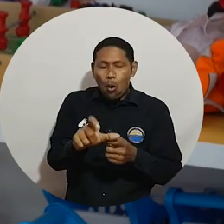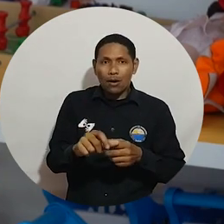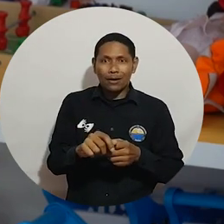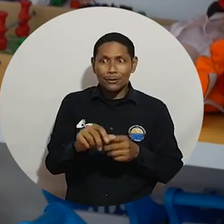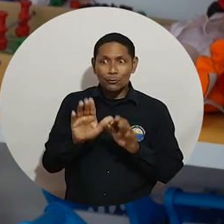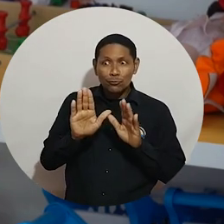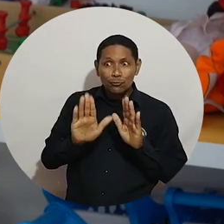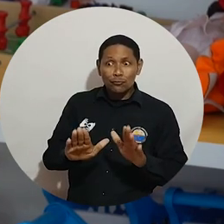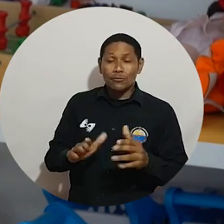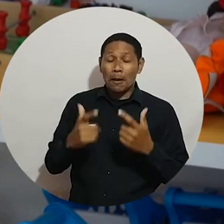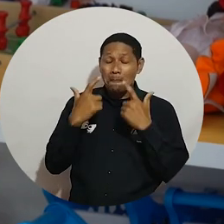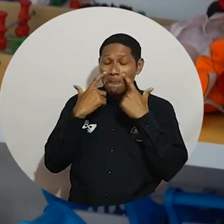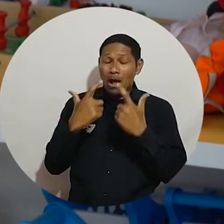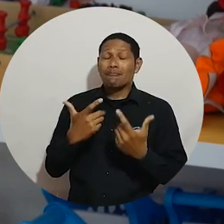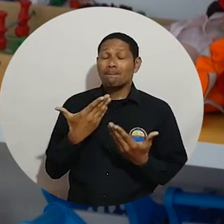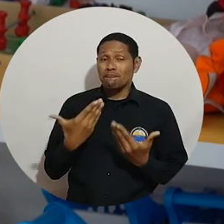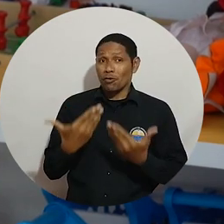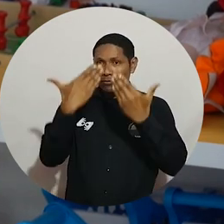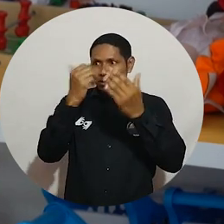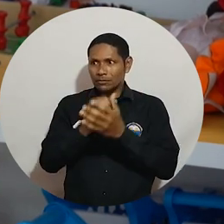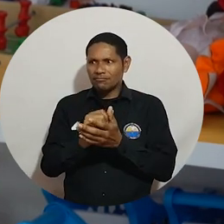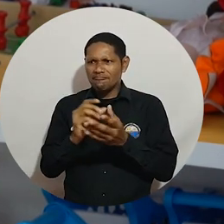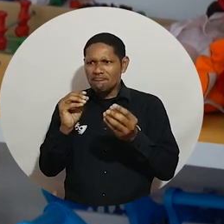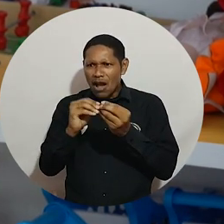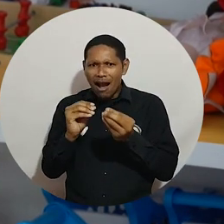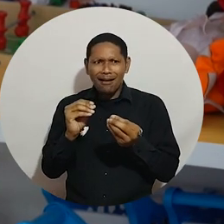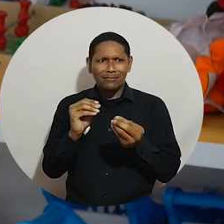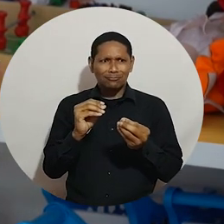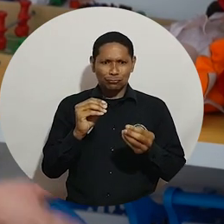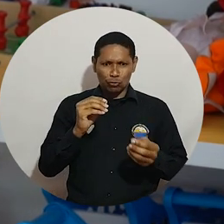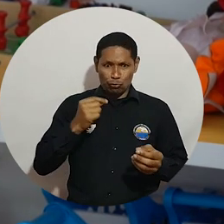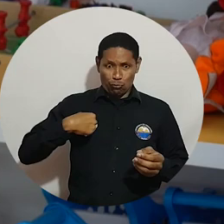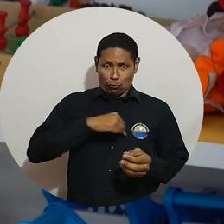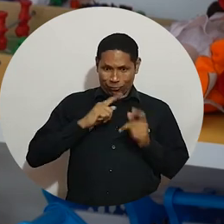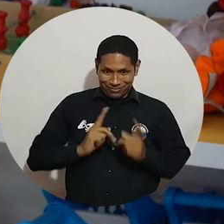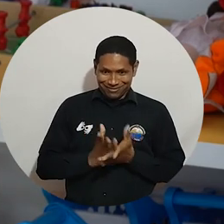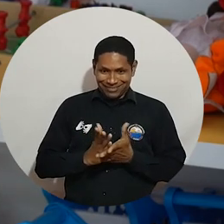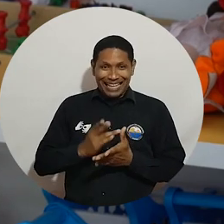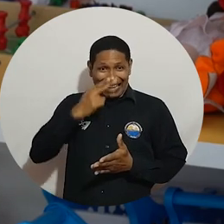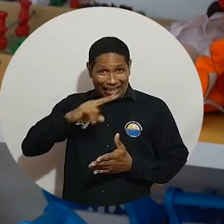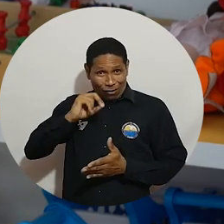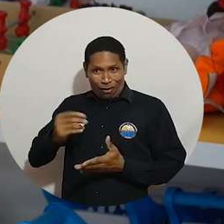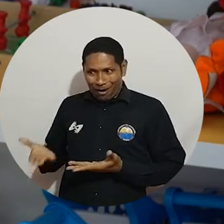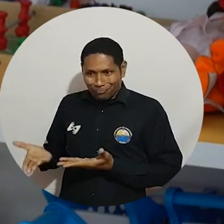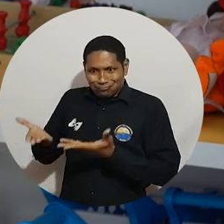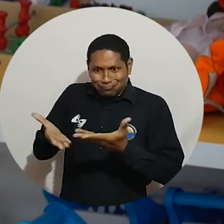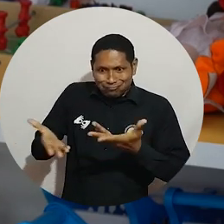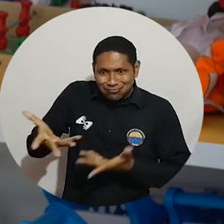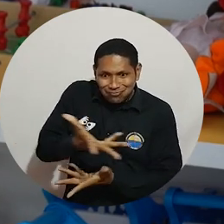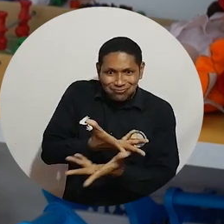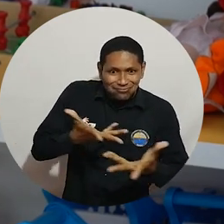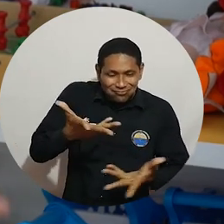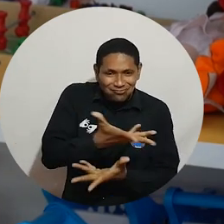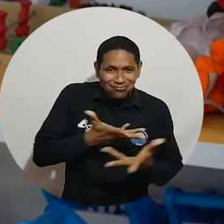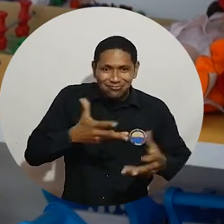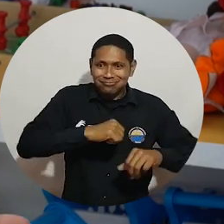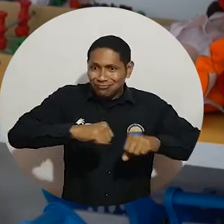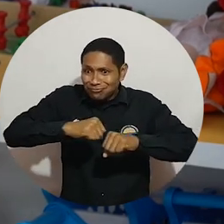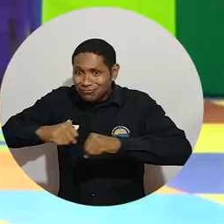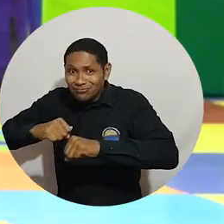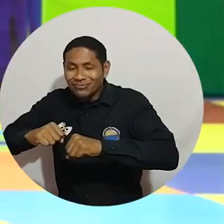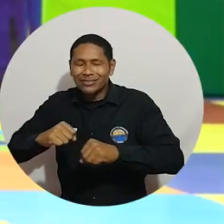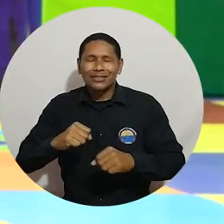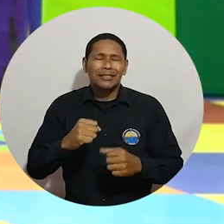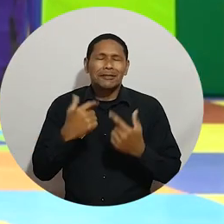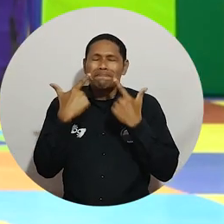un evento muy bueno porque ha participado, ha permitido que nosotros los estudiantes traigamos a nuestros hijos